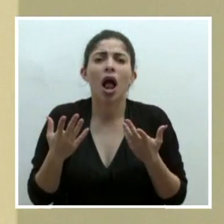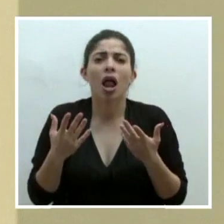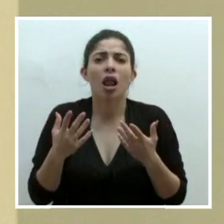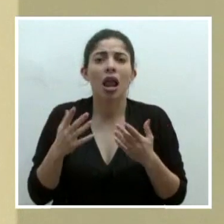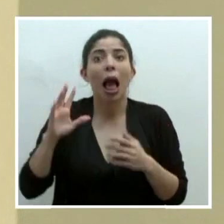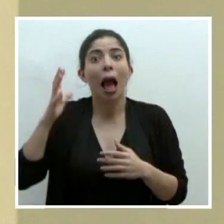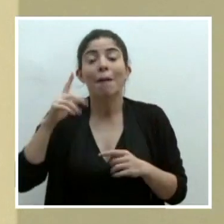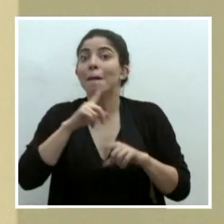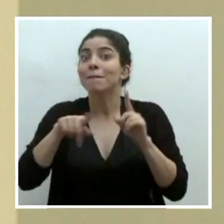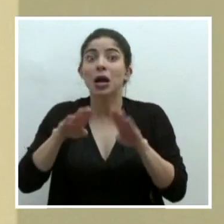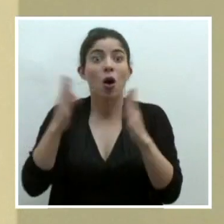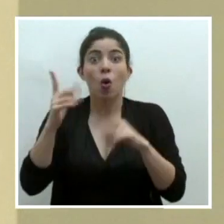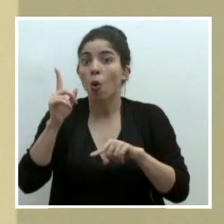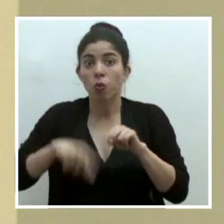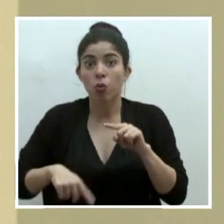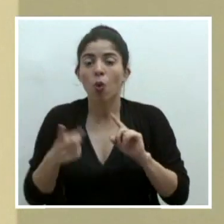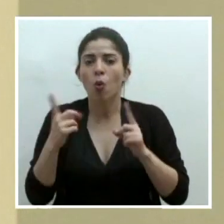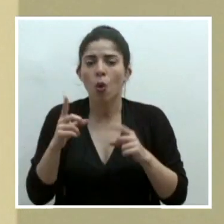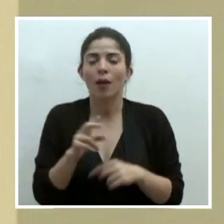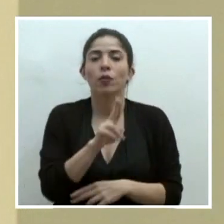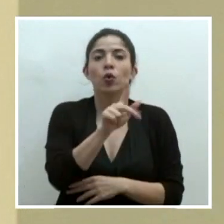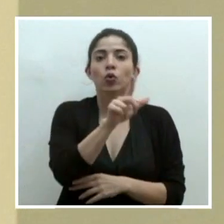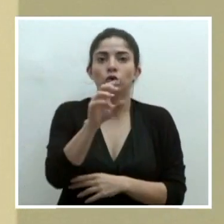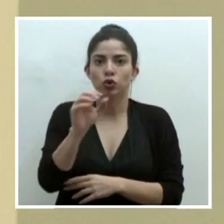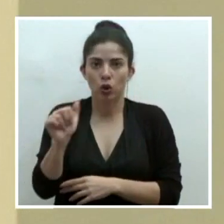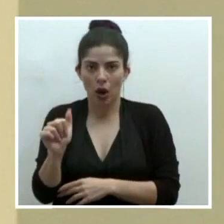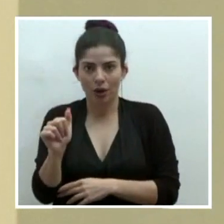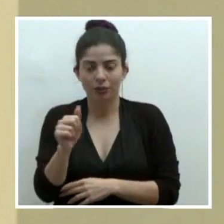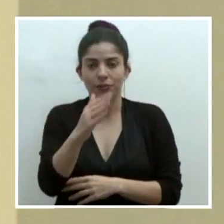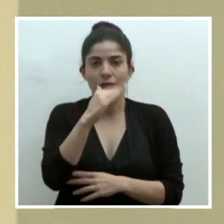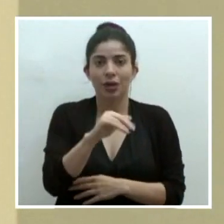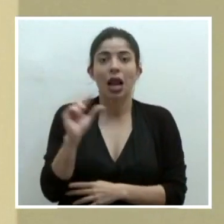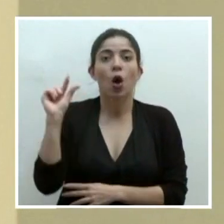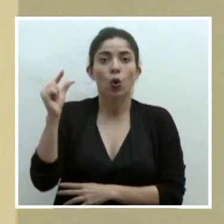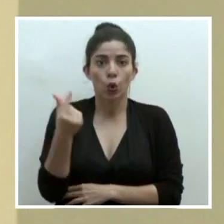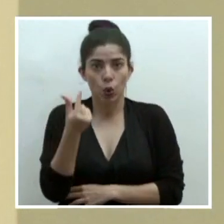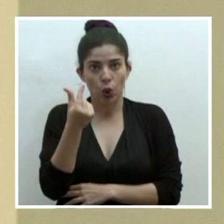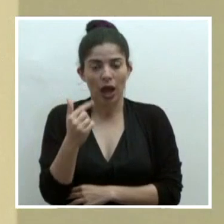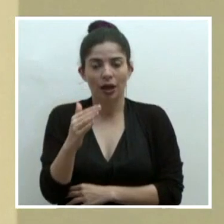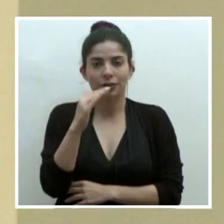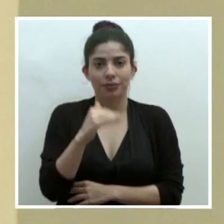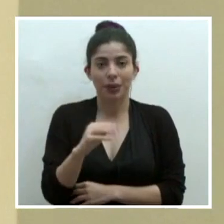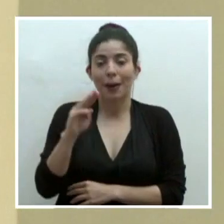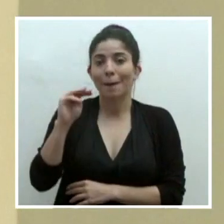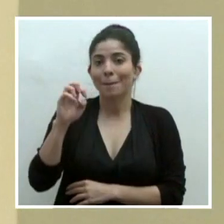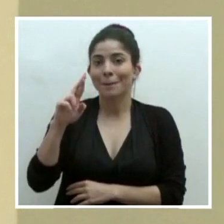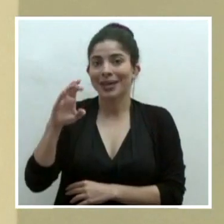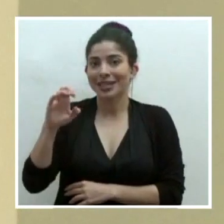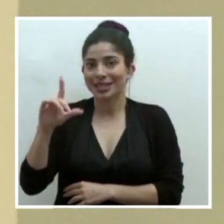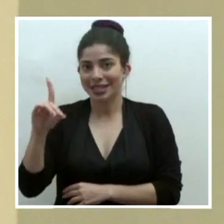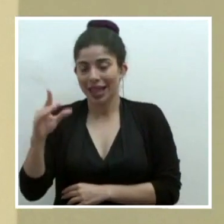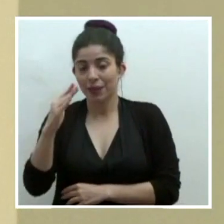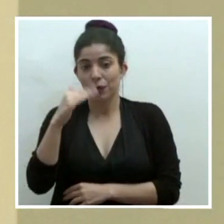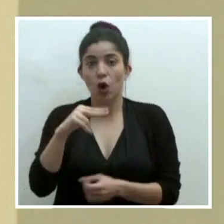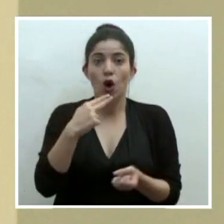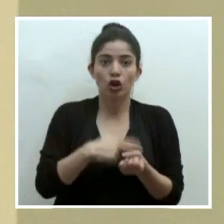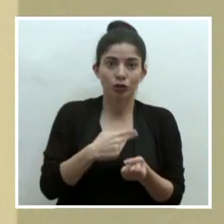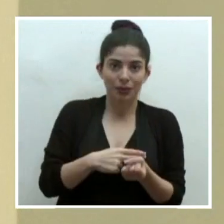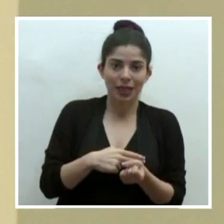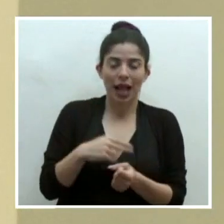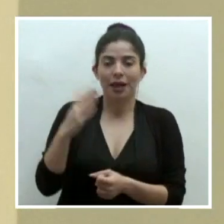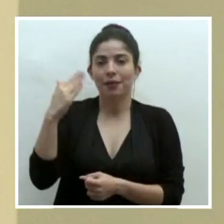no se avanzará son los siguientes. Ulloa, La Uruca, La Merced, Hospital,